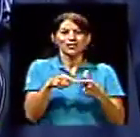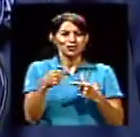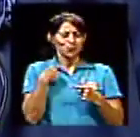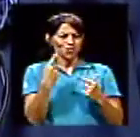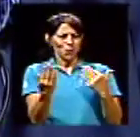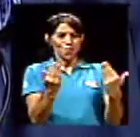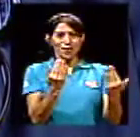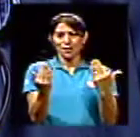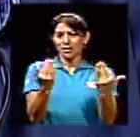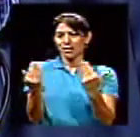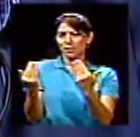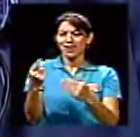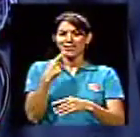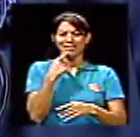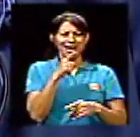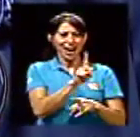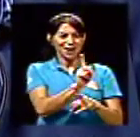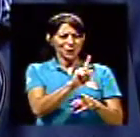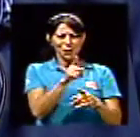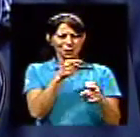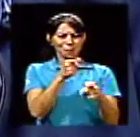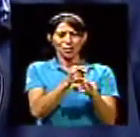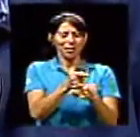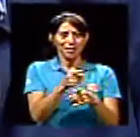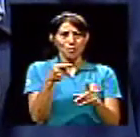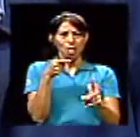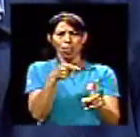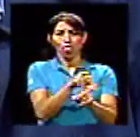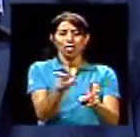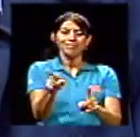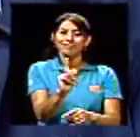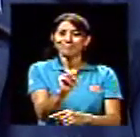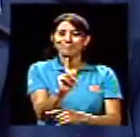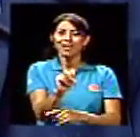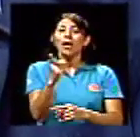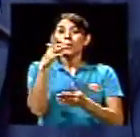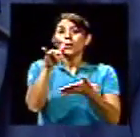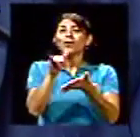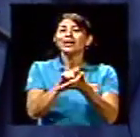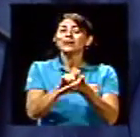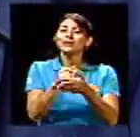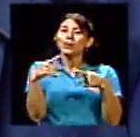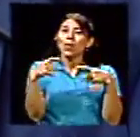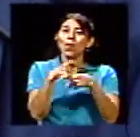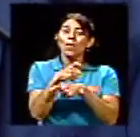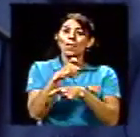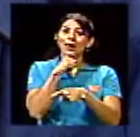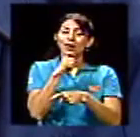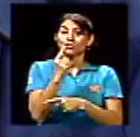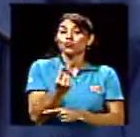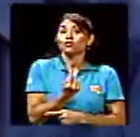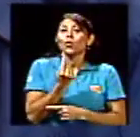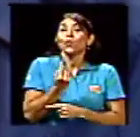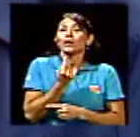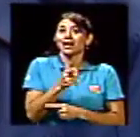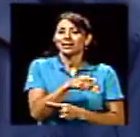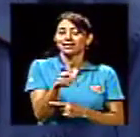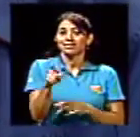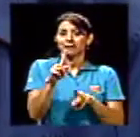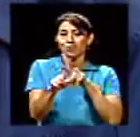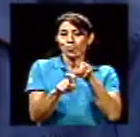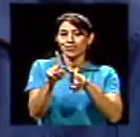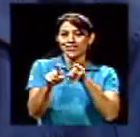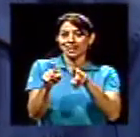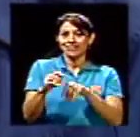dicen, ¿no? Por eso es que es complejo, son únicas, yo creo, estas encuestas. Y